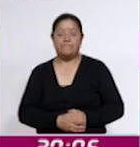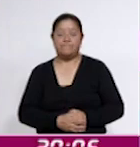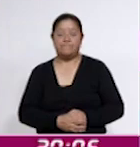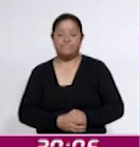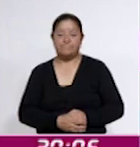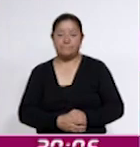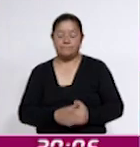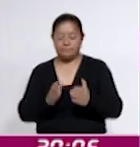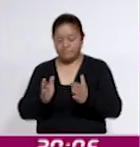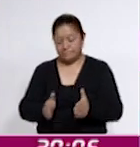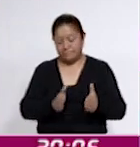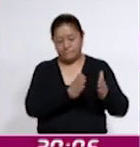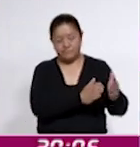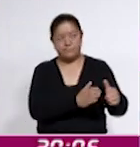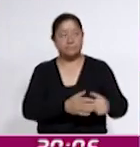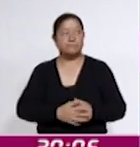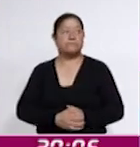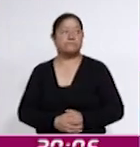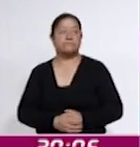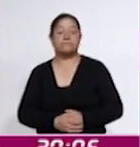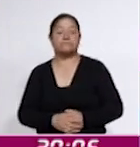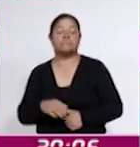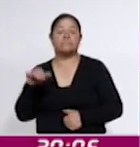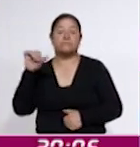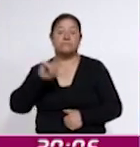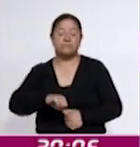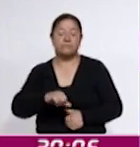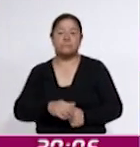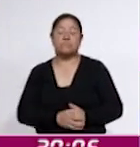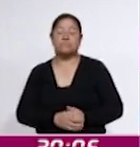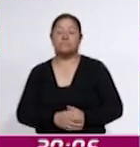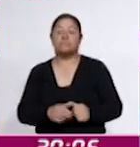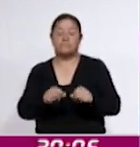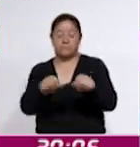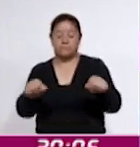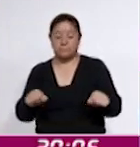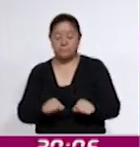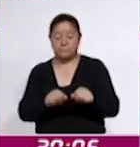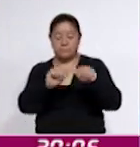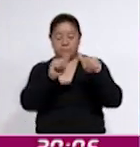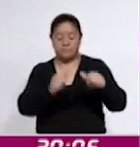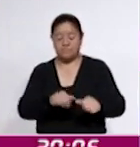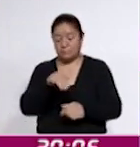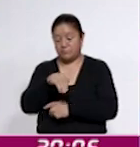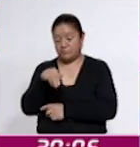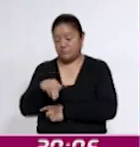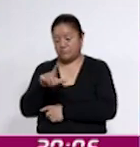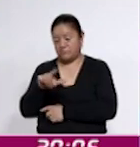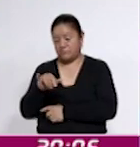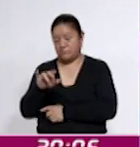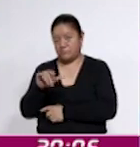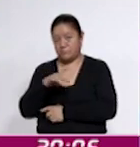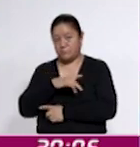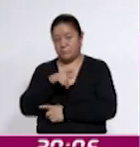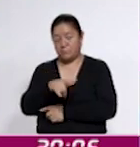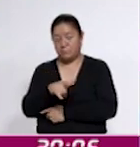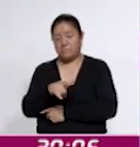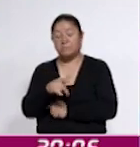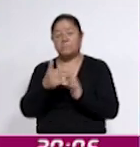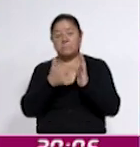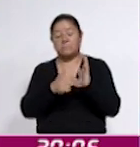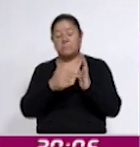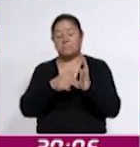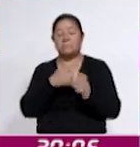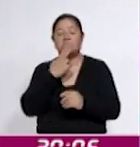Y cambiando de tema, el día de hoy, en las instalaciones de la Sala de Arte Miguel Enelira, se llevó a cabo el Taller Uso Básico del Internet,